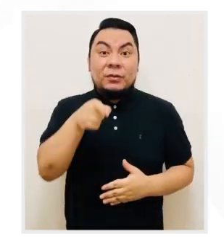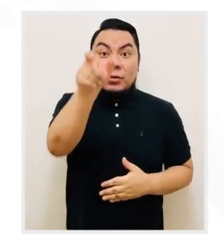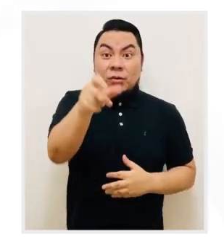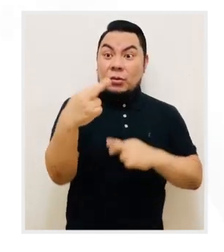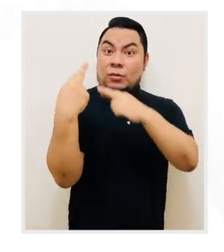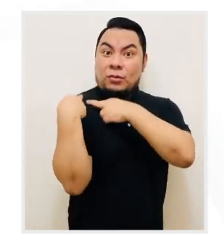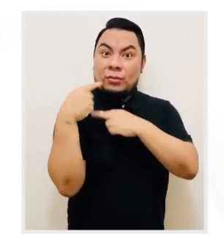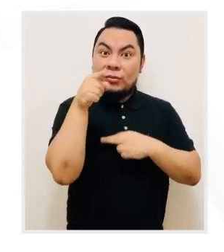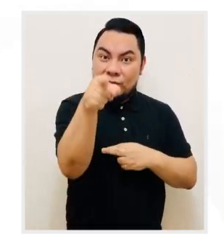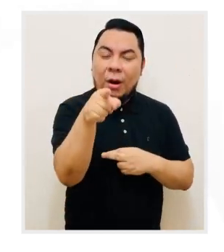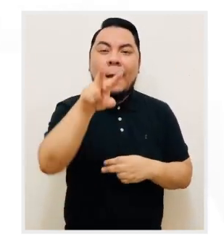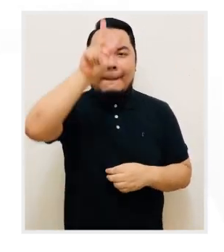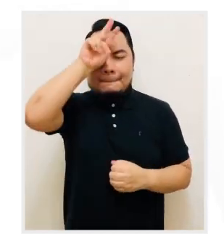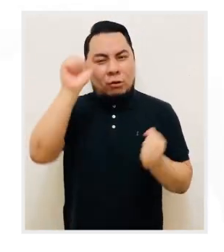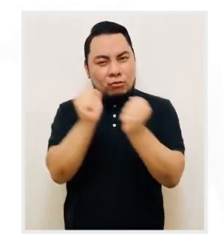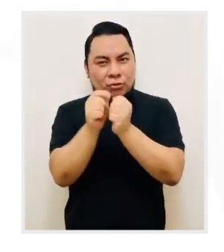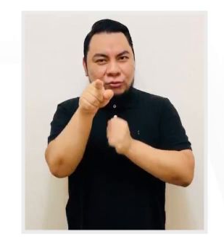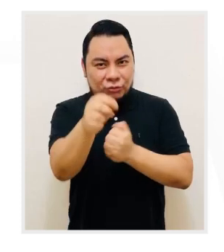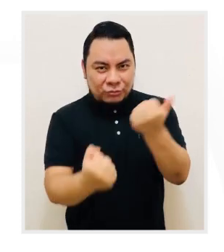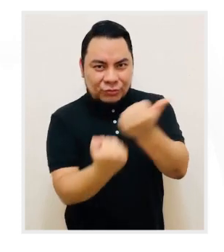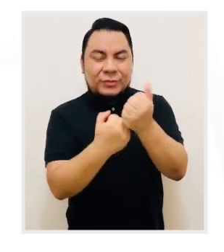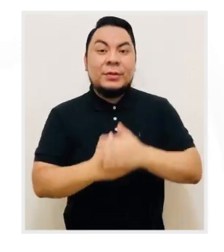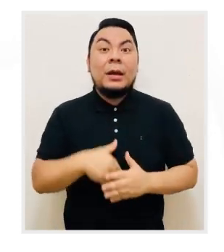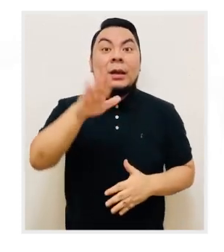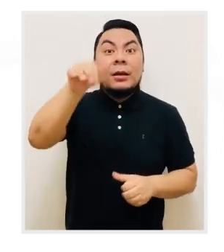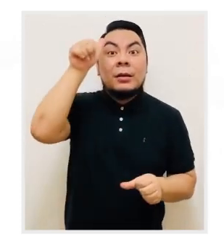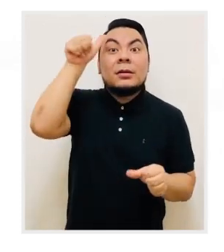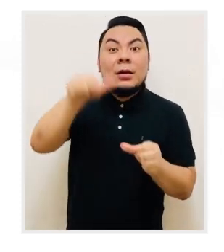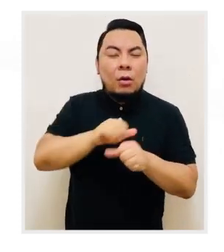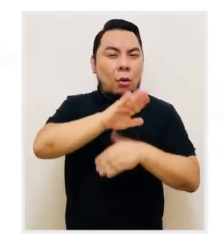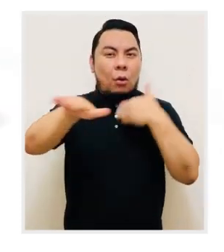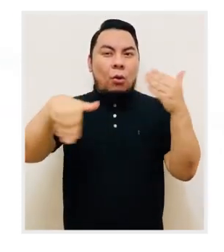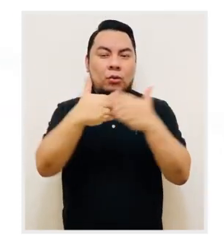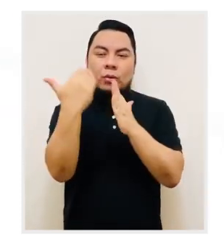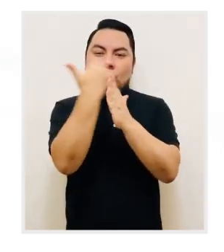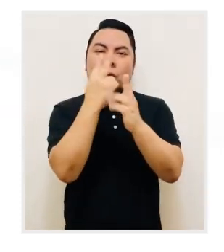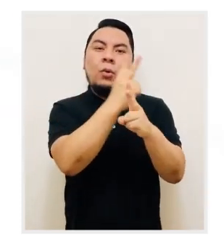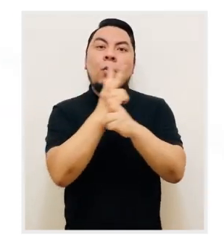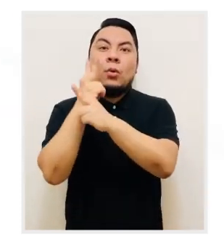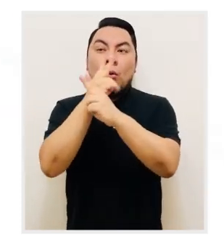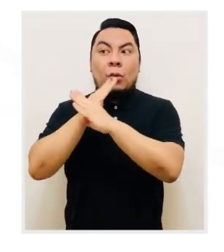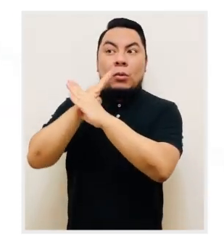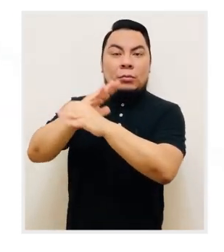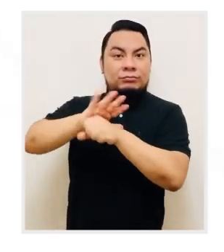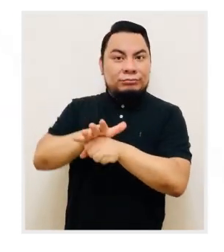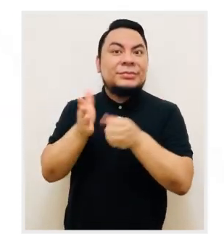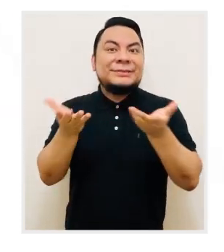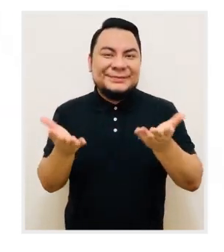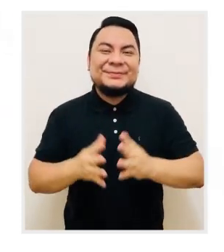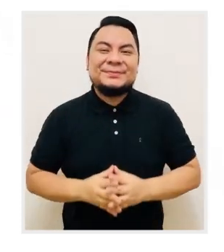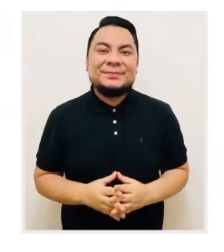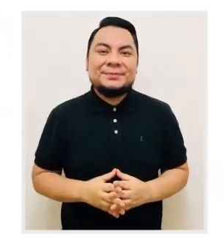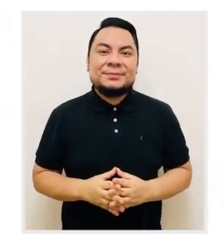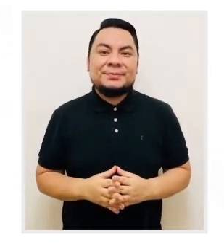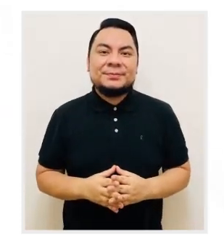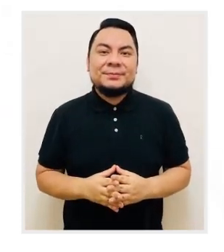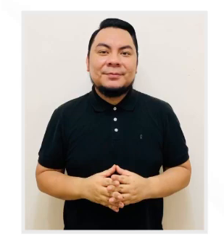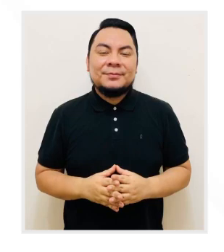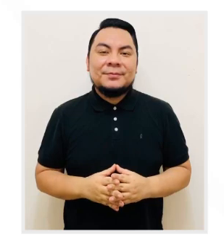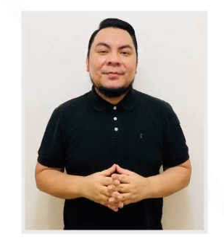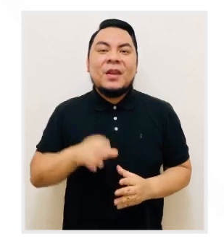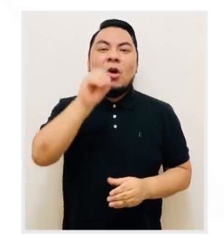Miembro de mesa, el Perú cuenta contigo. Recuerda cumplir con las medidas de seguridad y prevención contra la COVID-19.